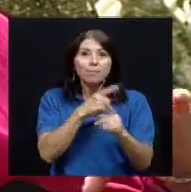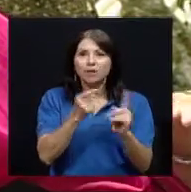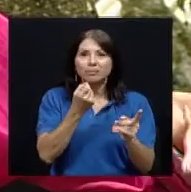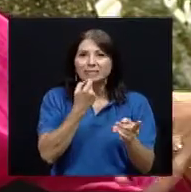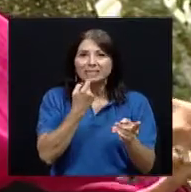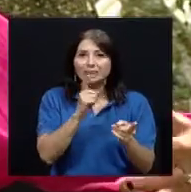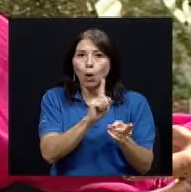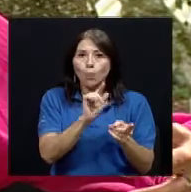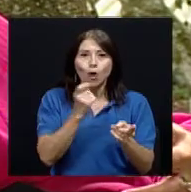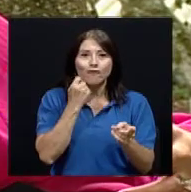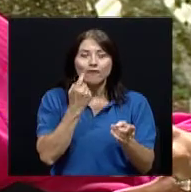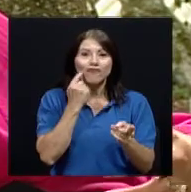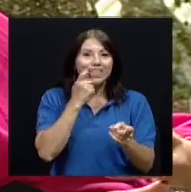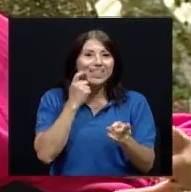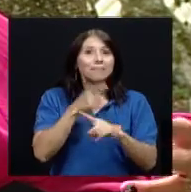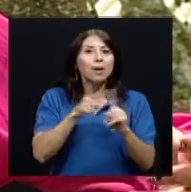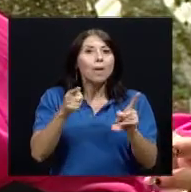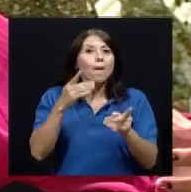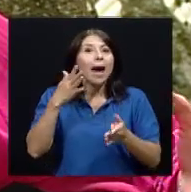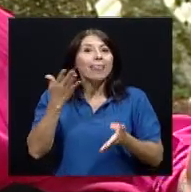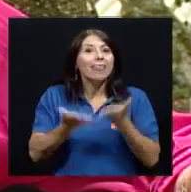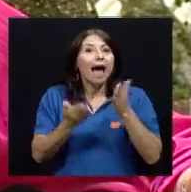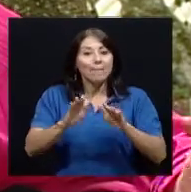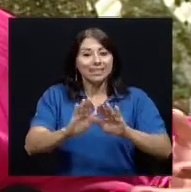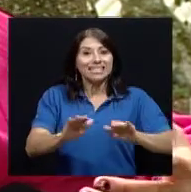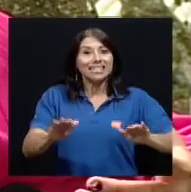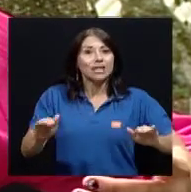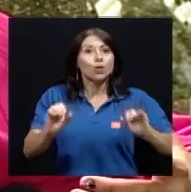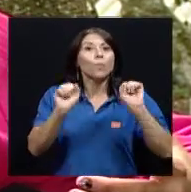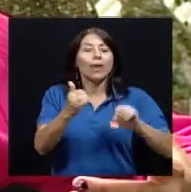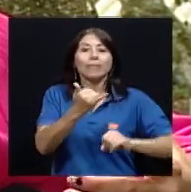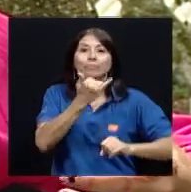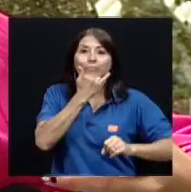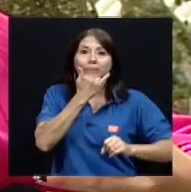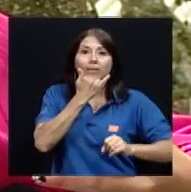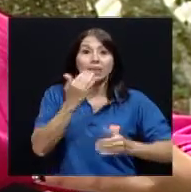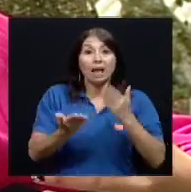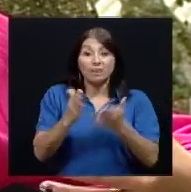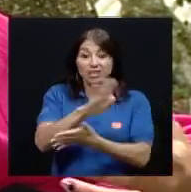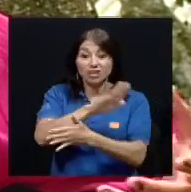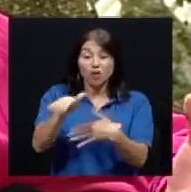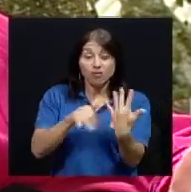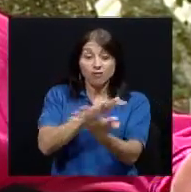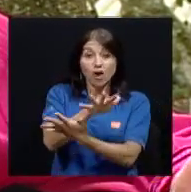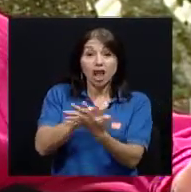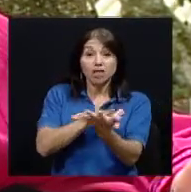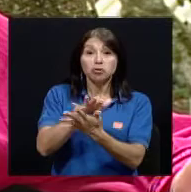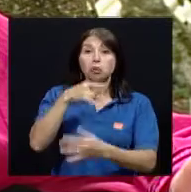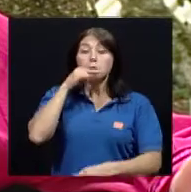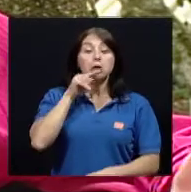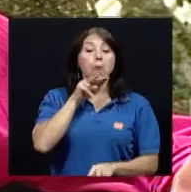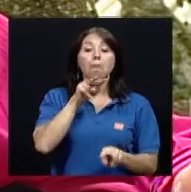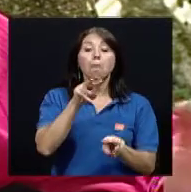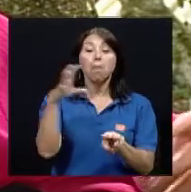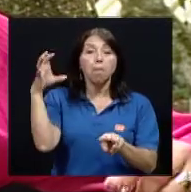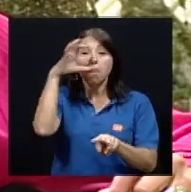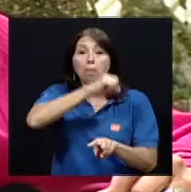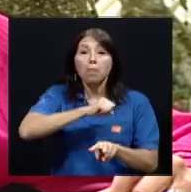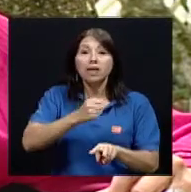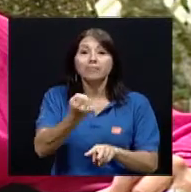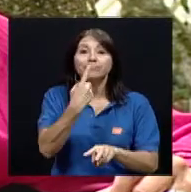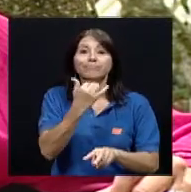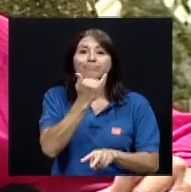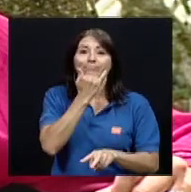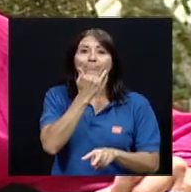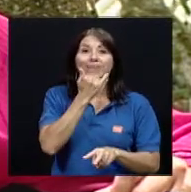es el problema que si los tenemos todos revueltos un niño perfectamente puede llegar y tomarlos sin necesidad de que sean sus medicamentos el otro día me contaba